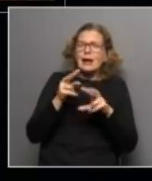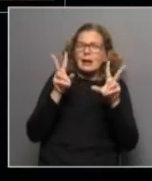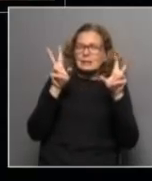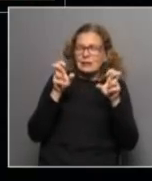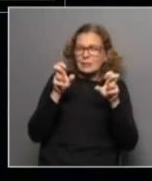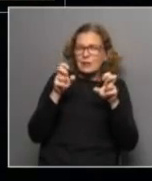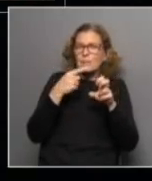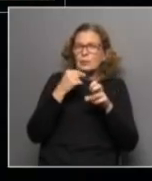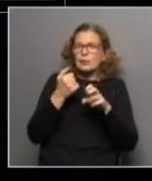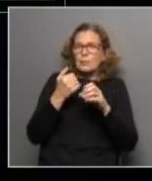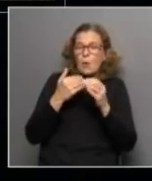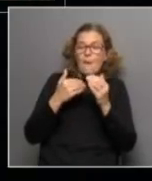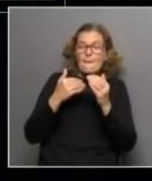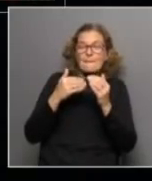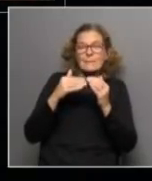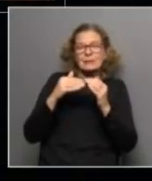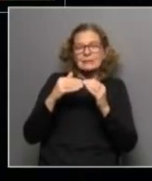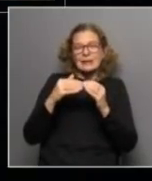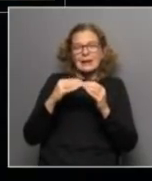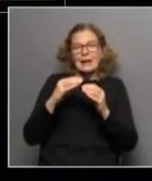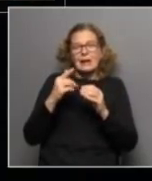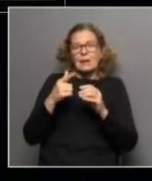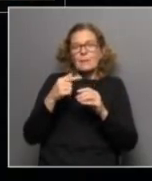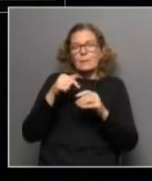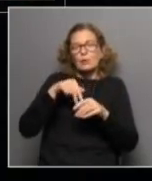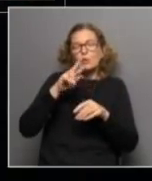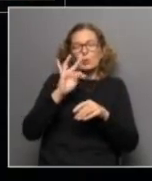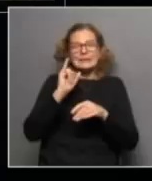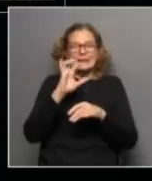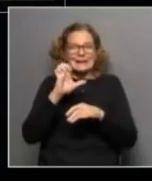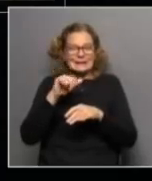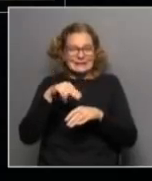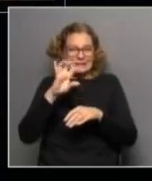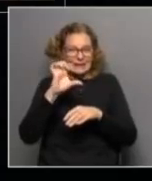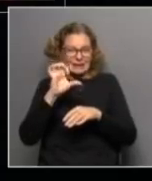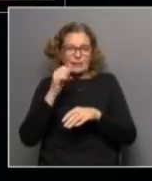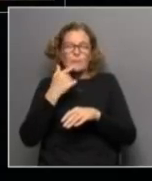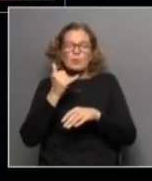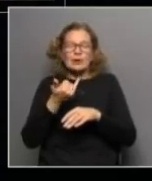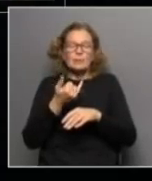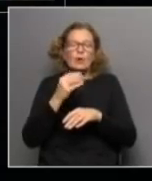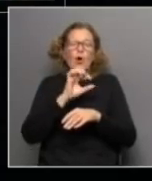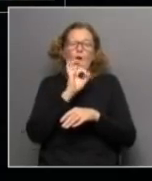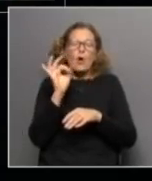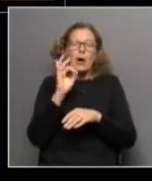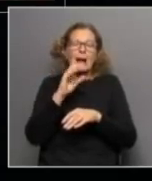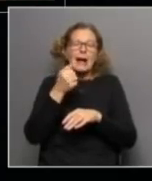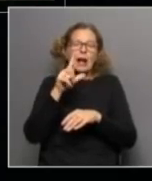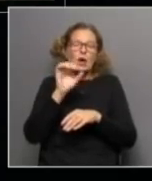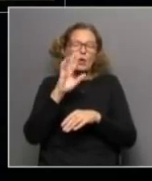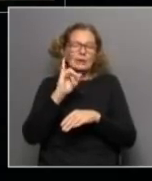déficit o de exceso de calorías o de nutrientes ¿sí? eso es la malnutrición cuando yo quiero